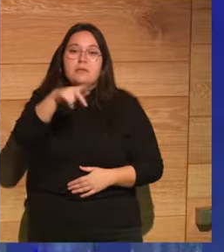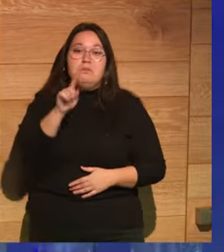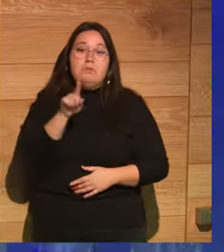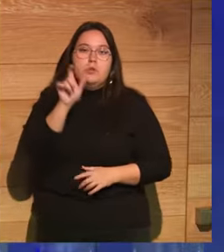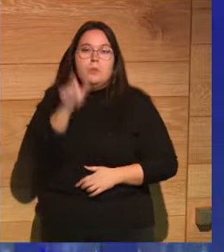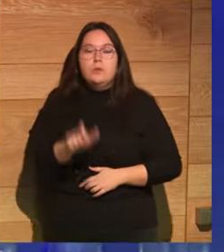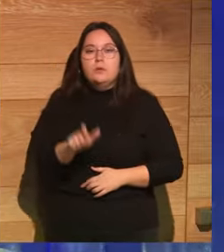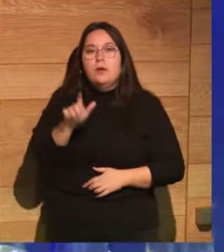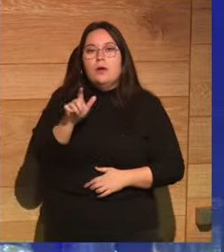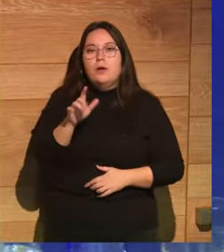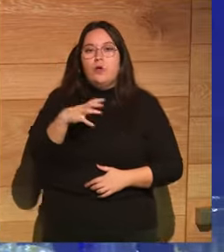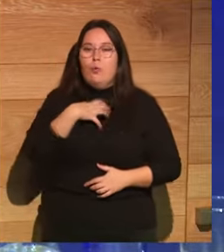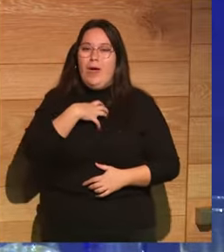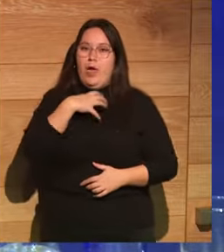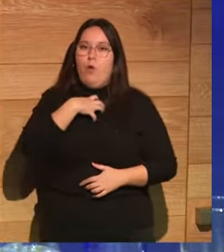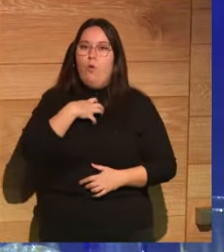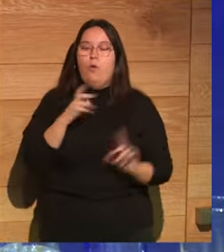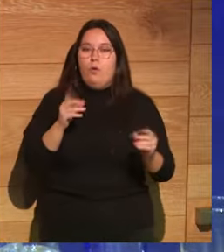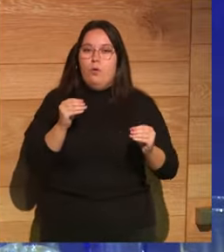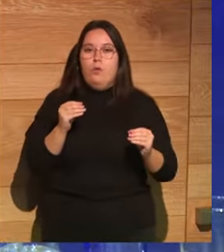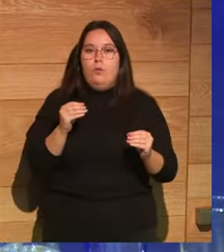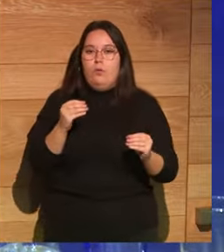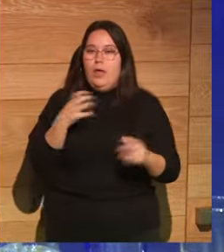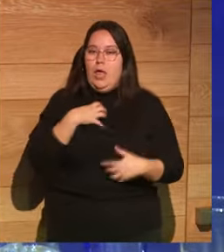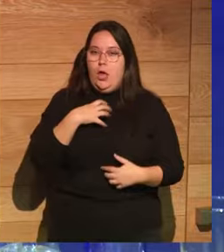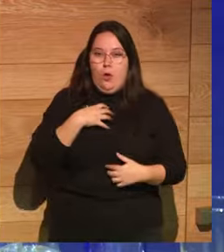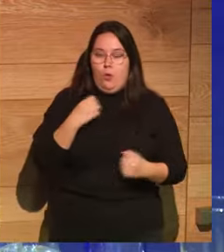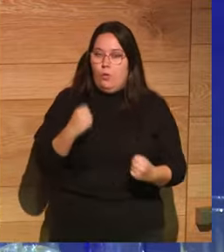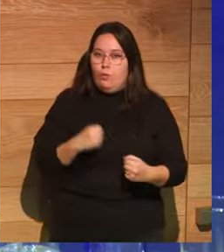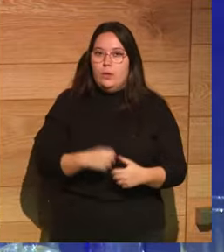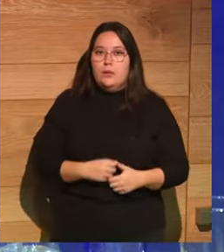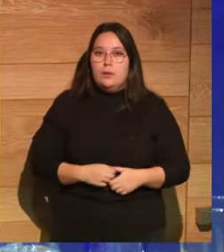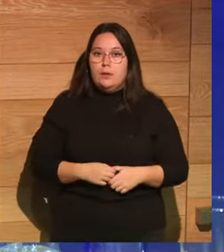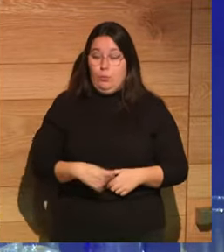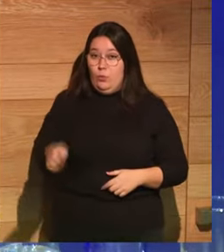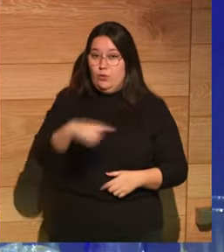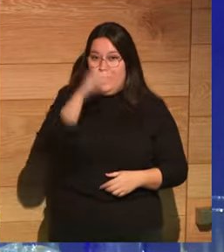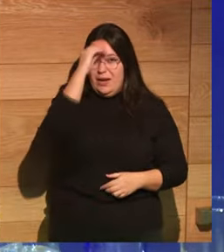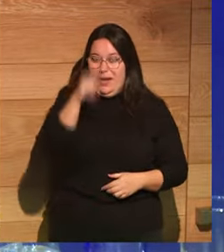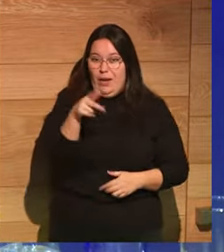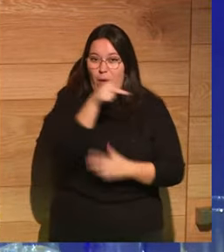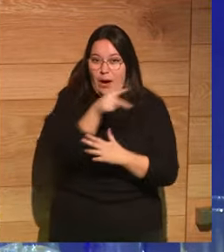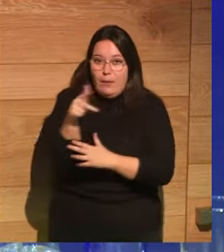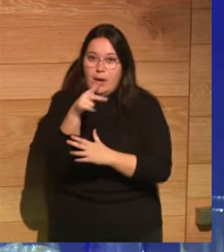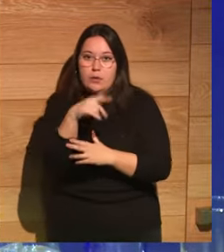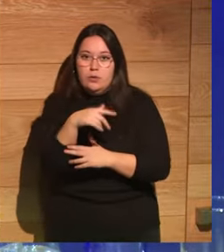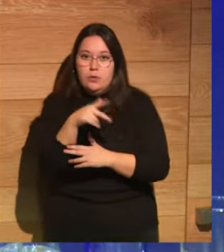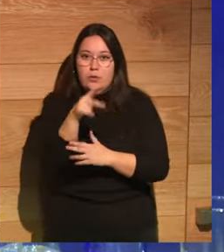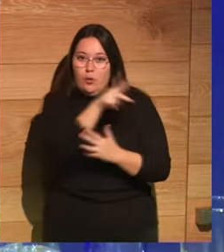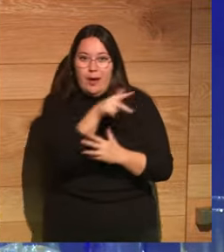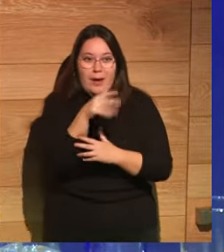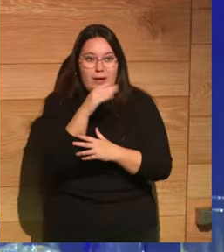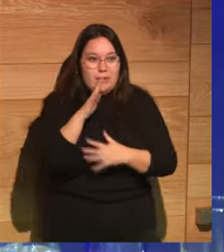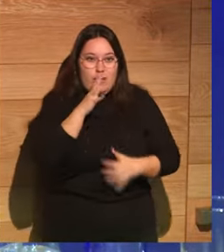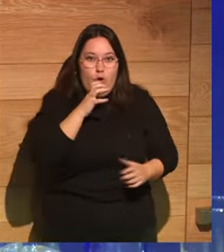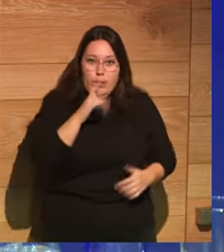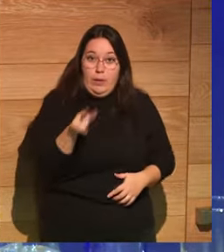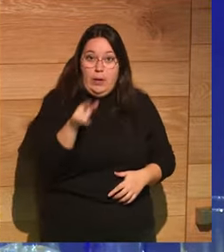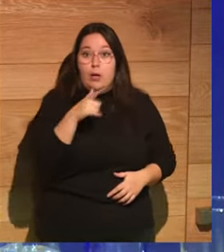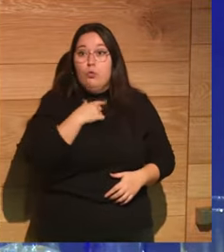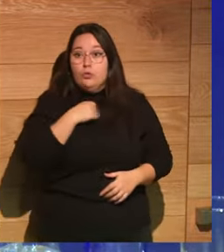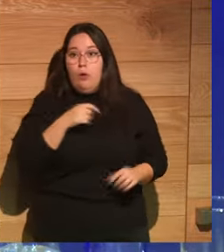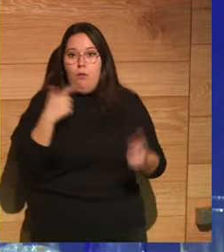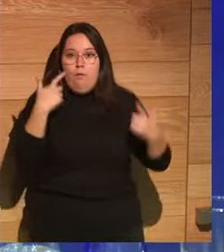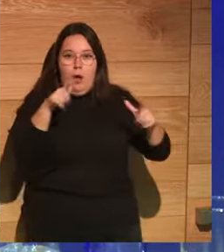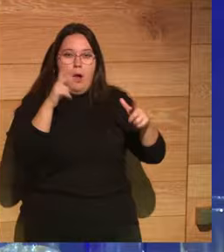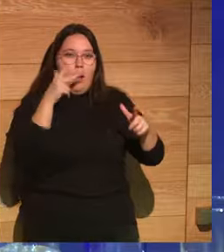con más ego que ha pasado por el planeta Tierra ¿de verdad creéis que va a rodar eso? ¿que va a rodarlo tan mal con lo que le gustaba a él